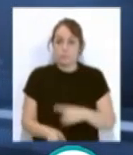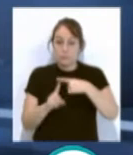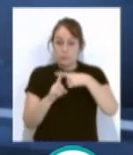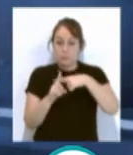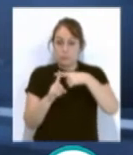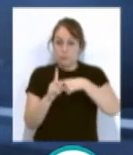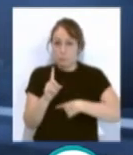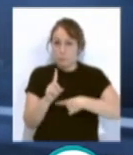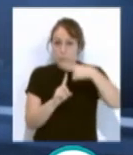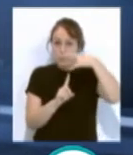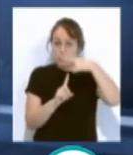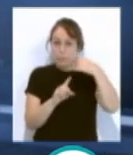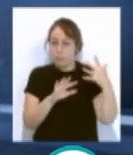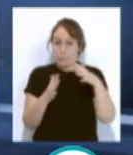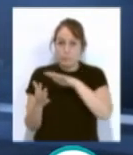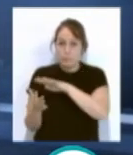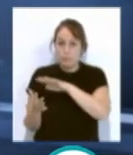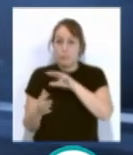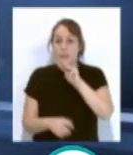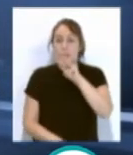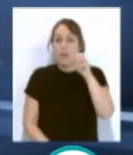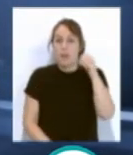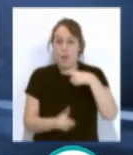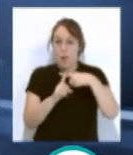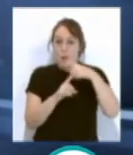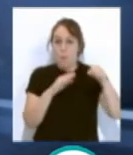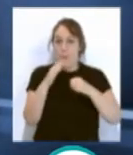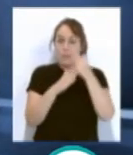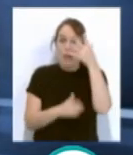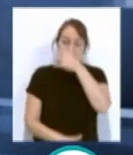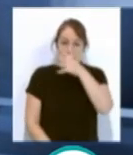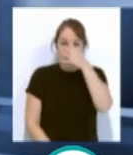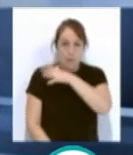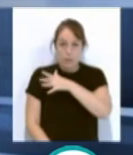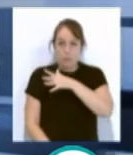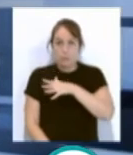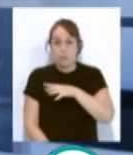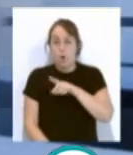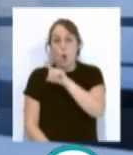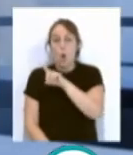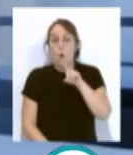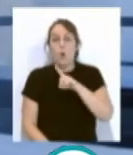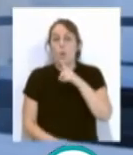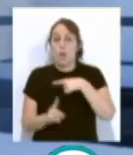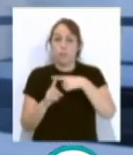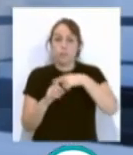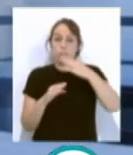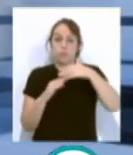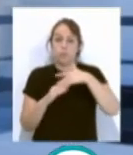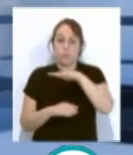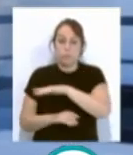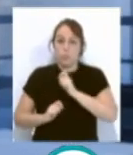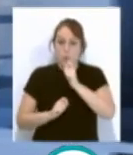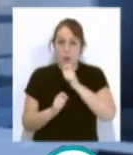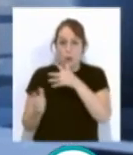temperaturas en ascenso, que marcarán entre los 30 grados de máxima de Jerez de la Frontera y los 11 grados de mínima de Olvera.